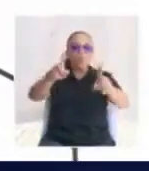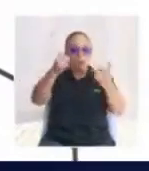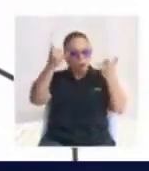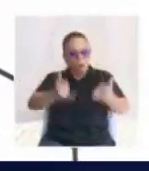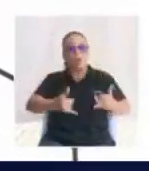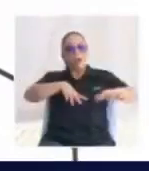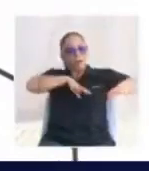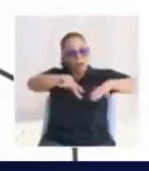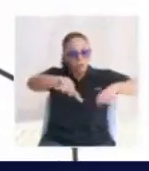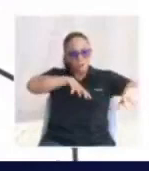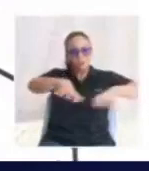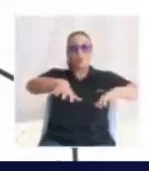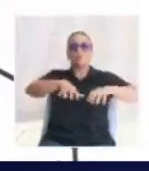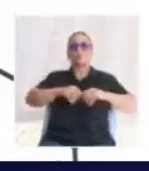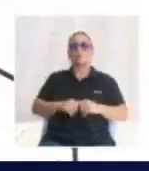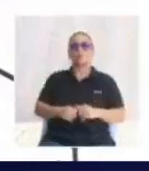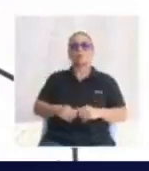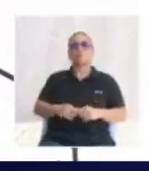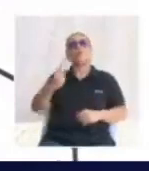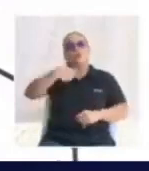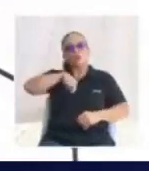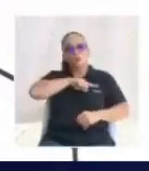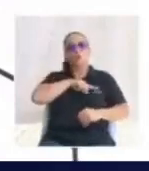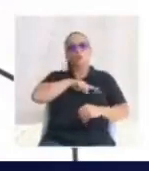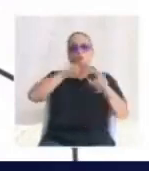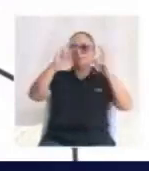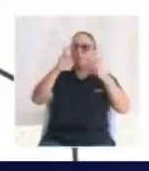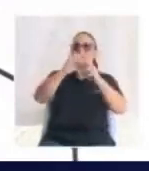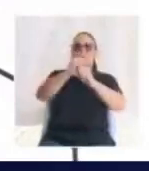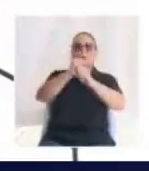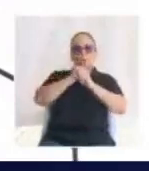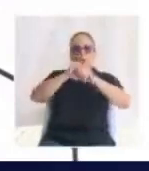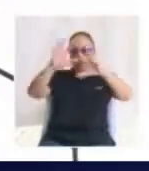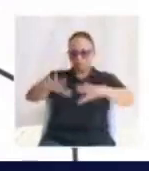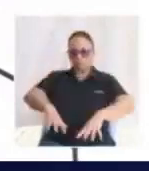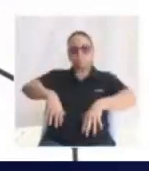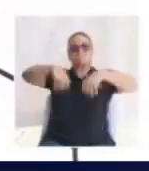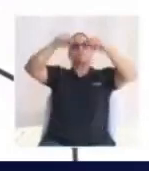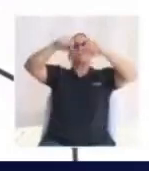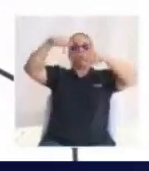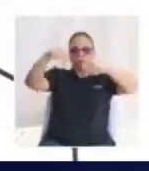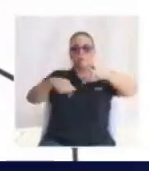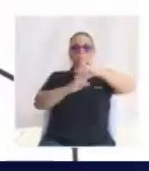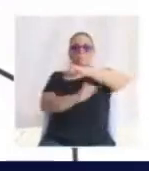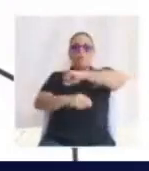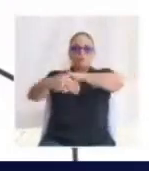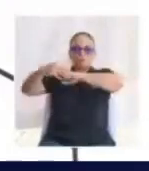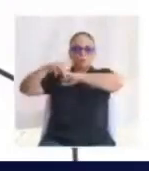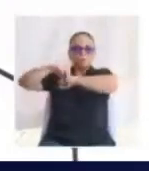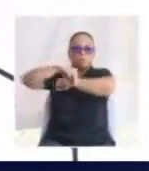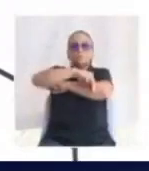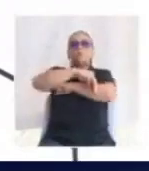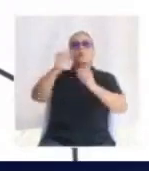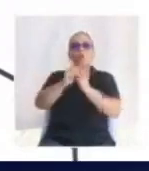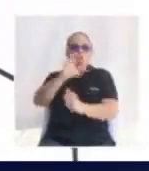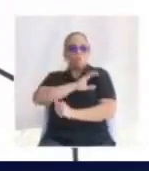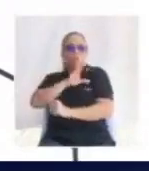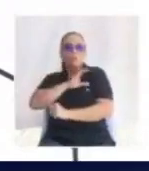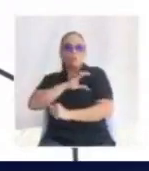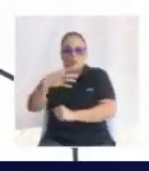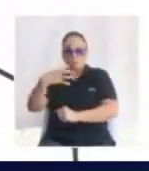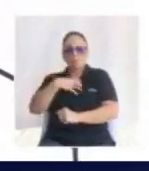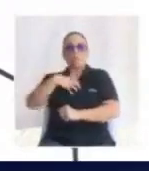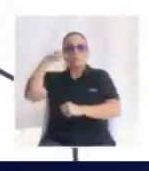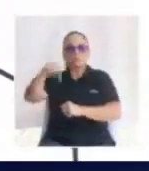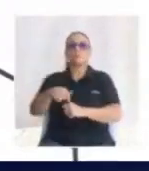Tomamos la seguridad de este puerto con nuestra fuerza pública y haremos